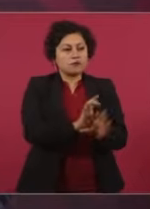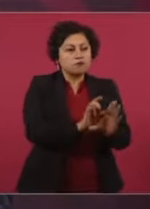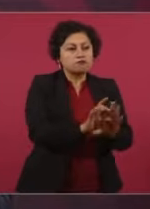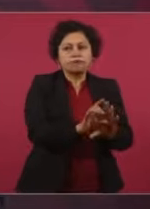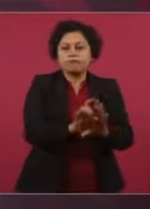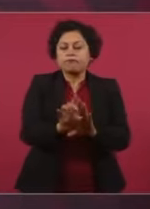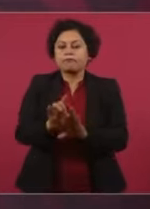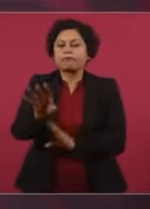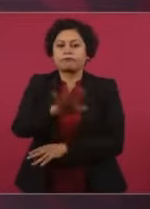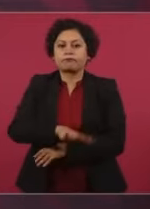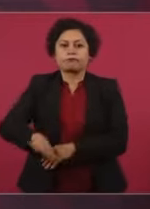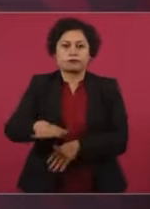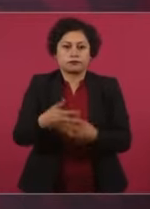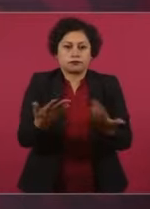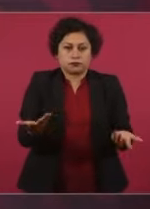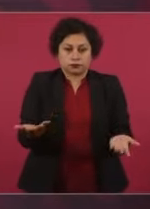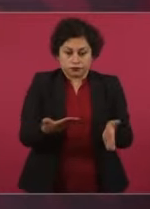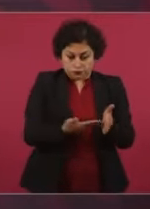está sucediendo,